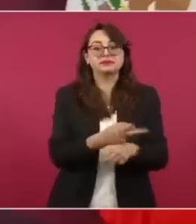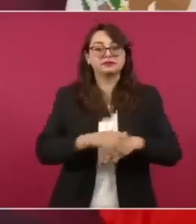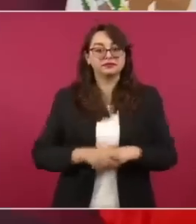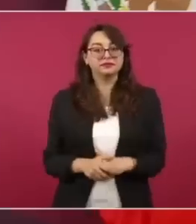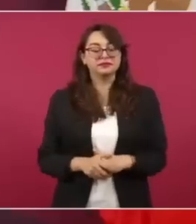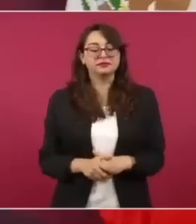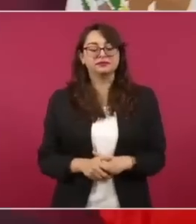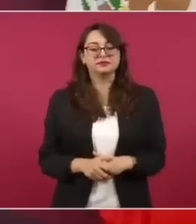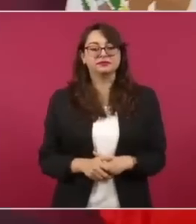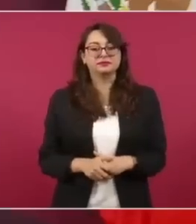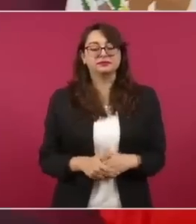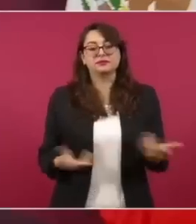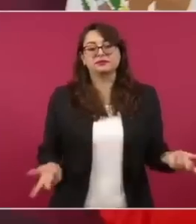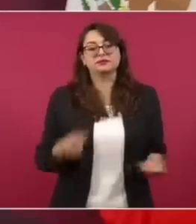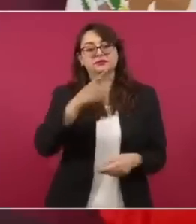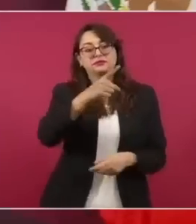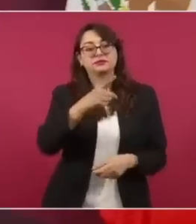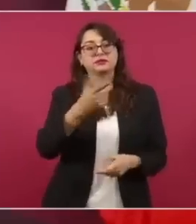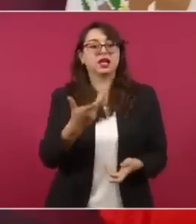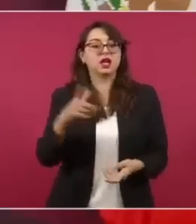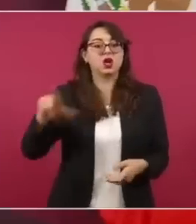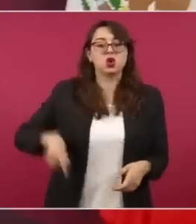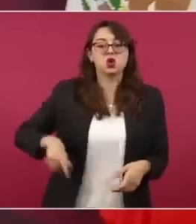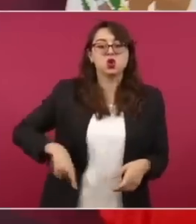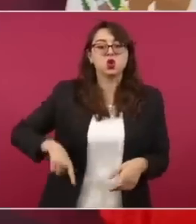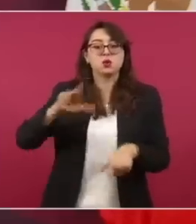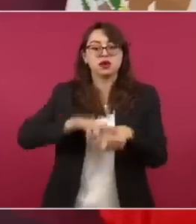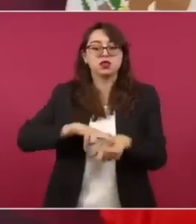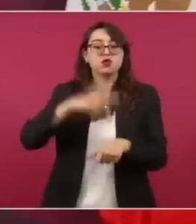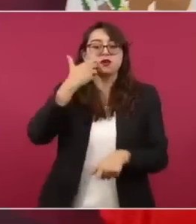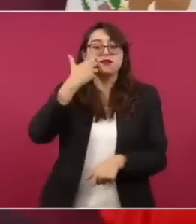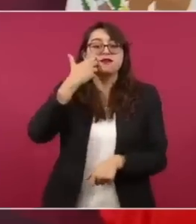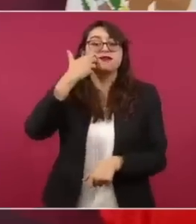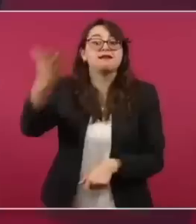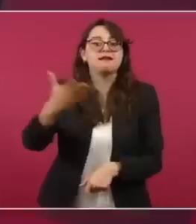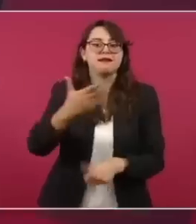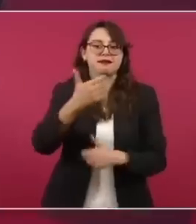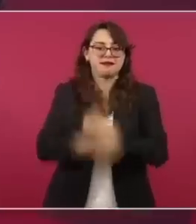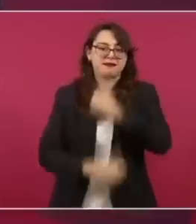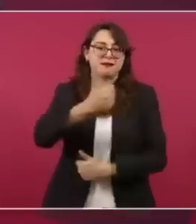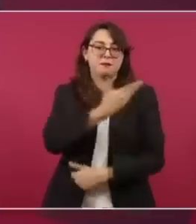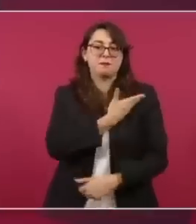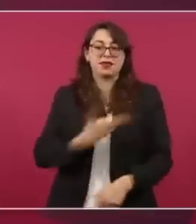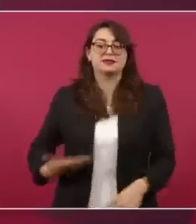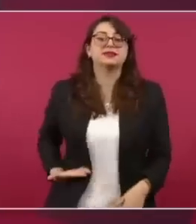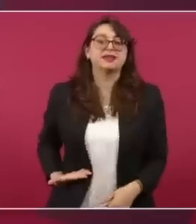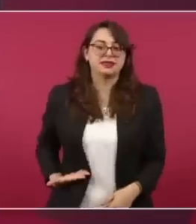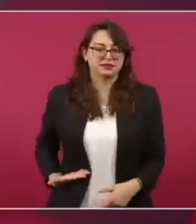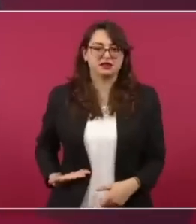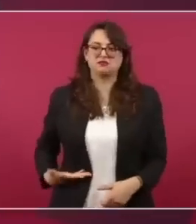Nada más porque quiere ser candidato con todo respeto a la presidencia